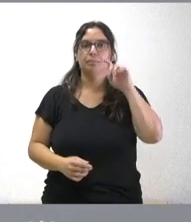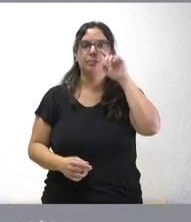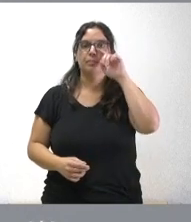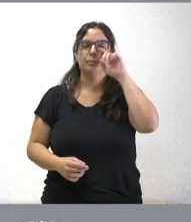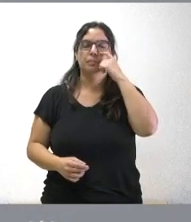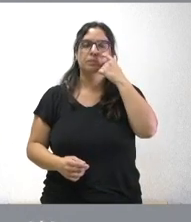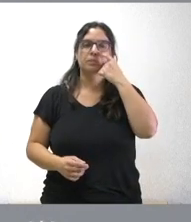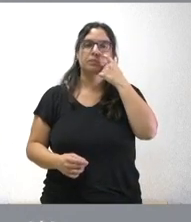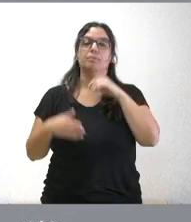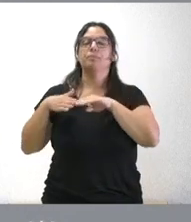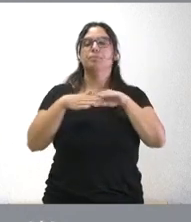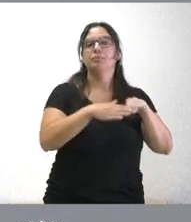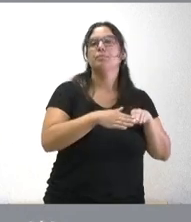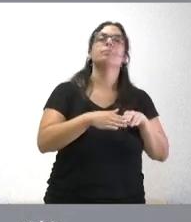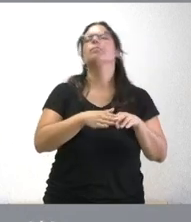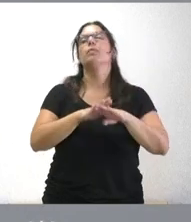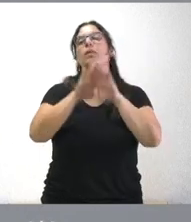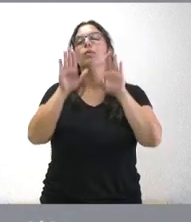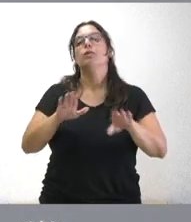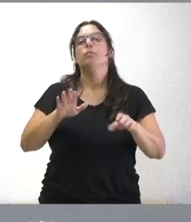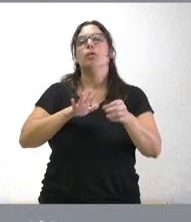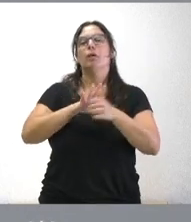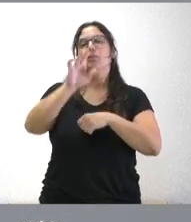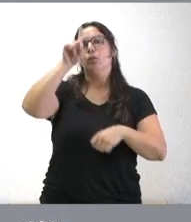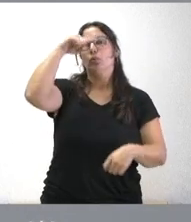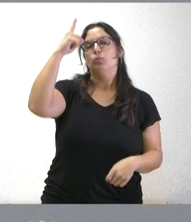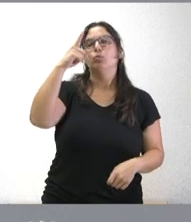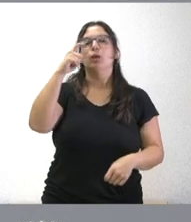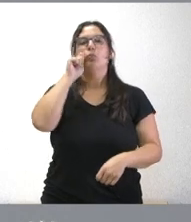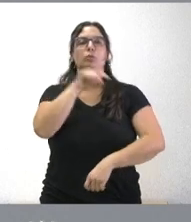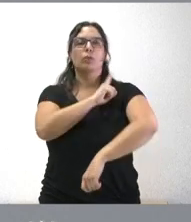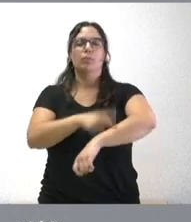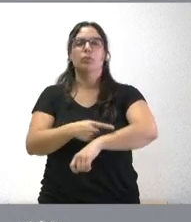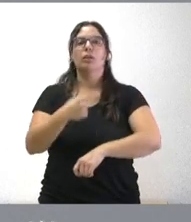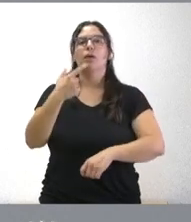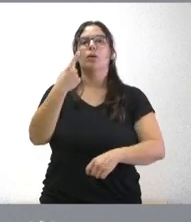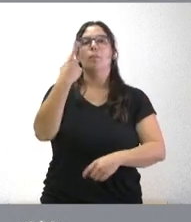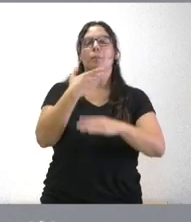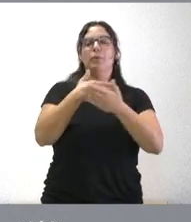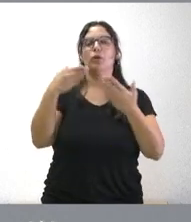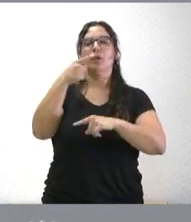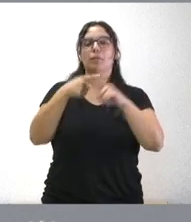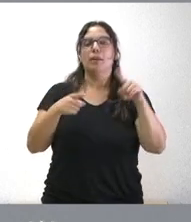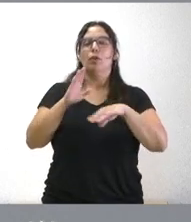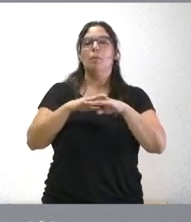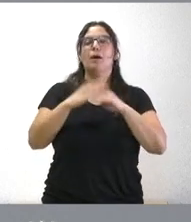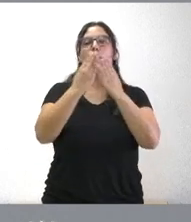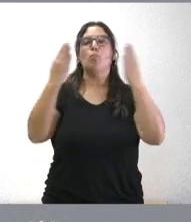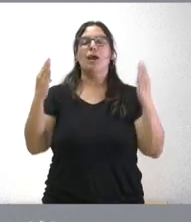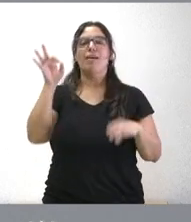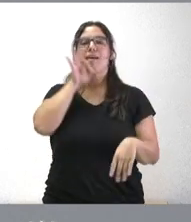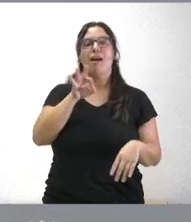Ya pasando al ámbito finalmente de cultura, turismo y deporte millón y medio de euros para intervenciones de restauración en la muralla de Astorga